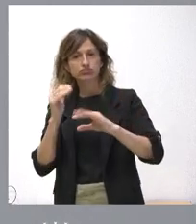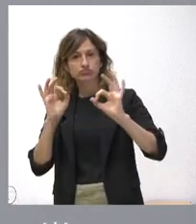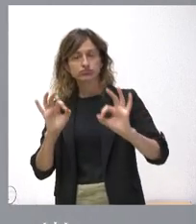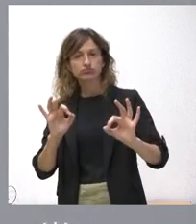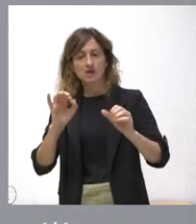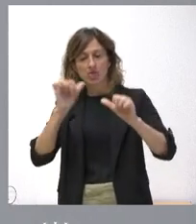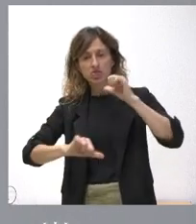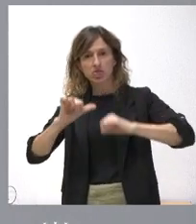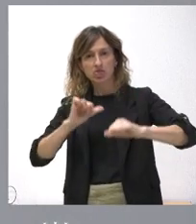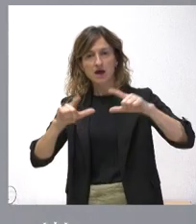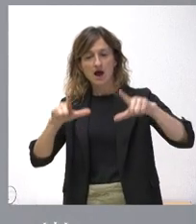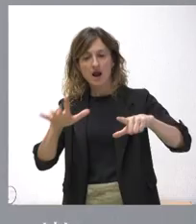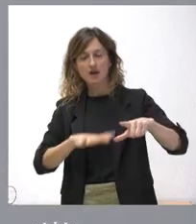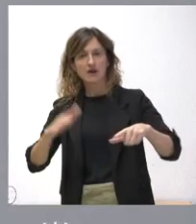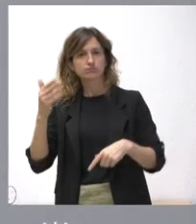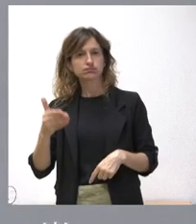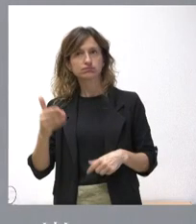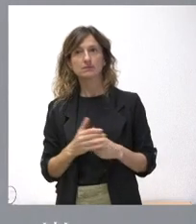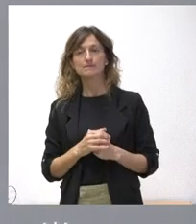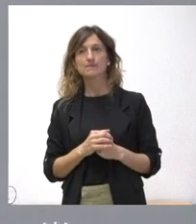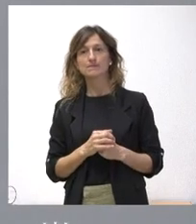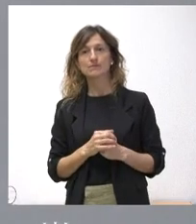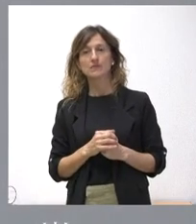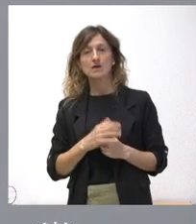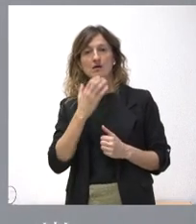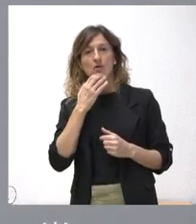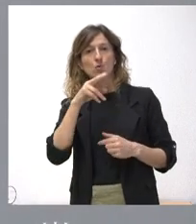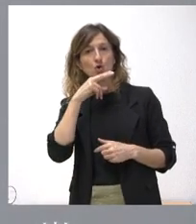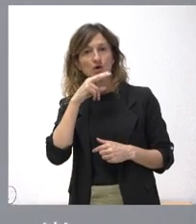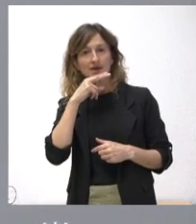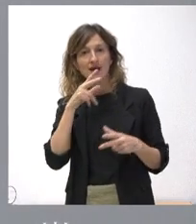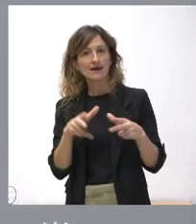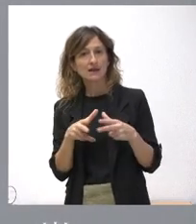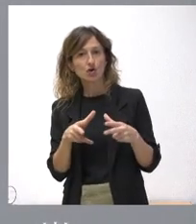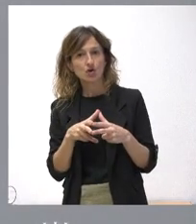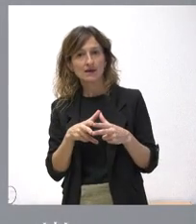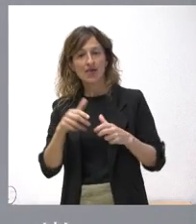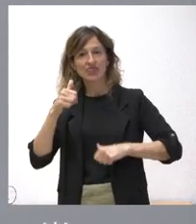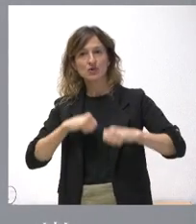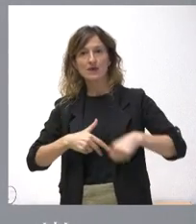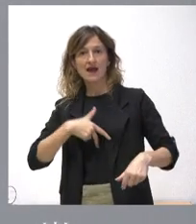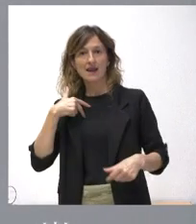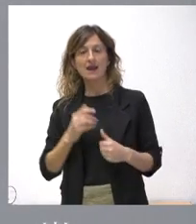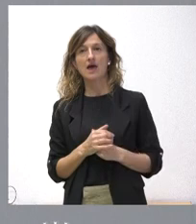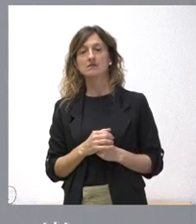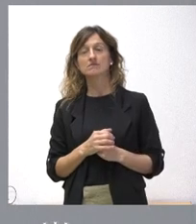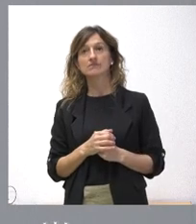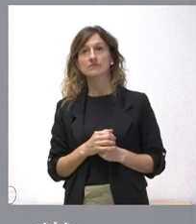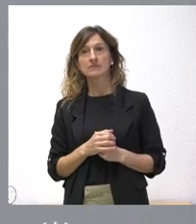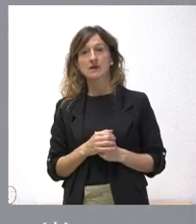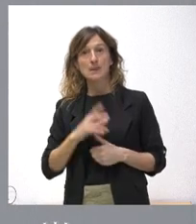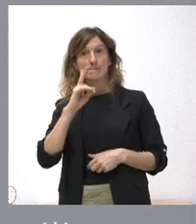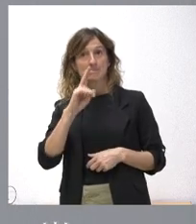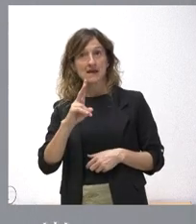realizar intervenciones en áreas claves como urología, ginecología y cirugía general. Va a estar compuesto, como ven